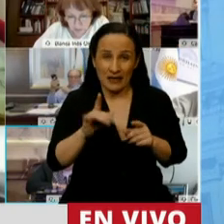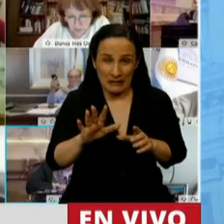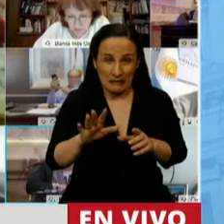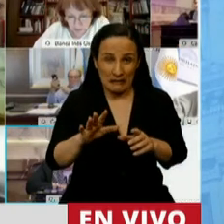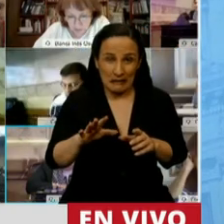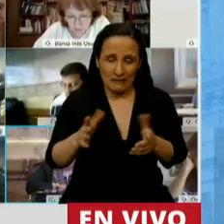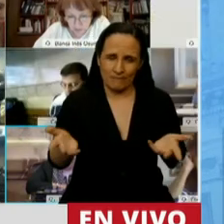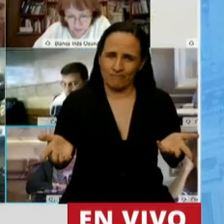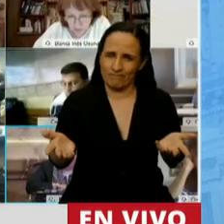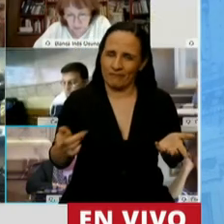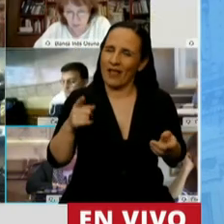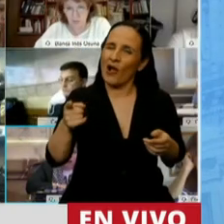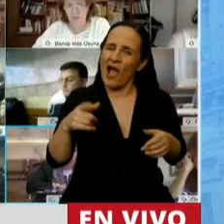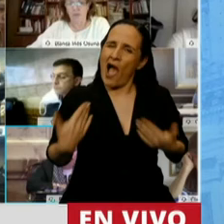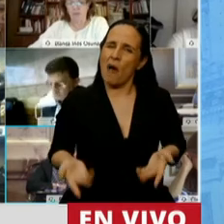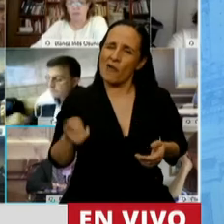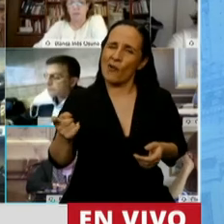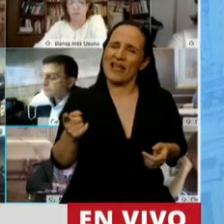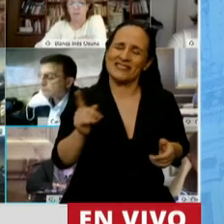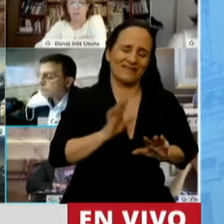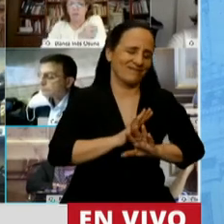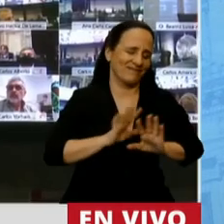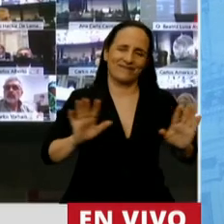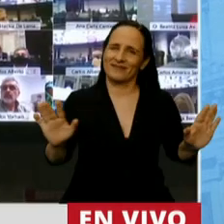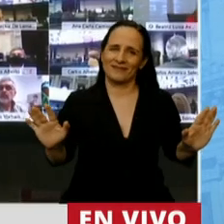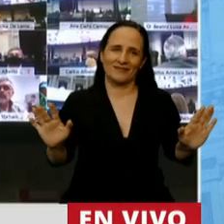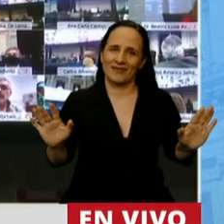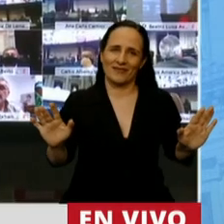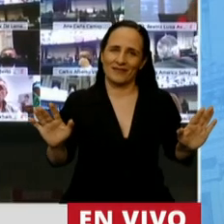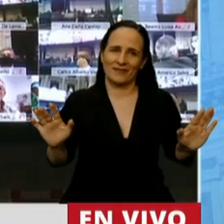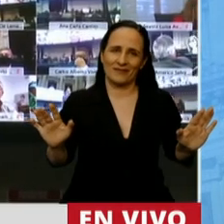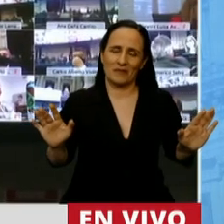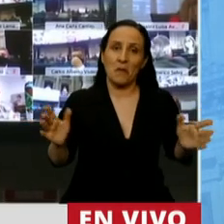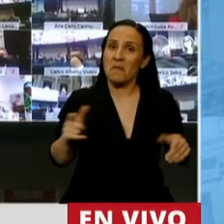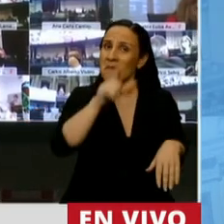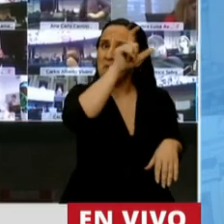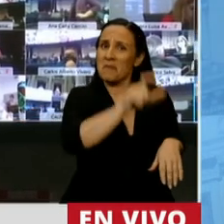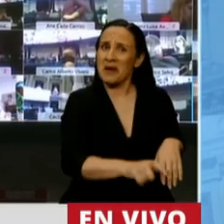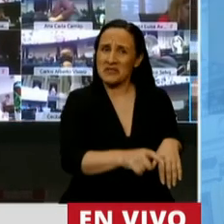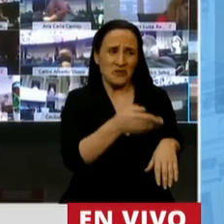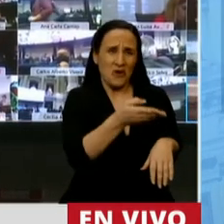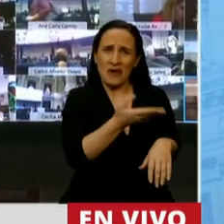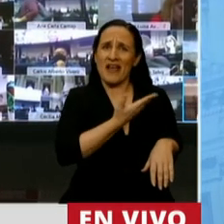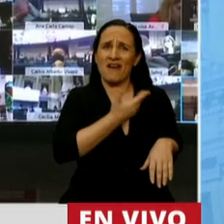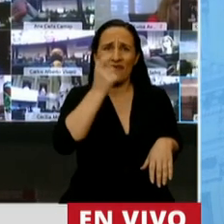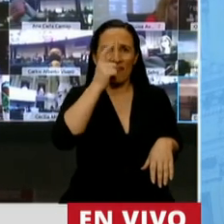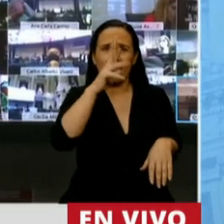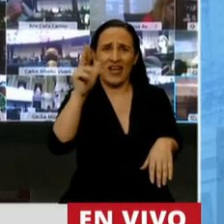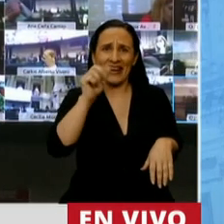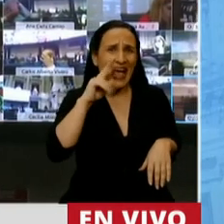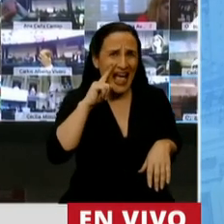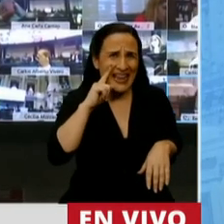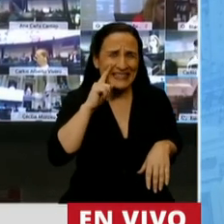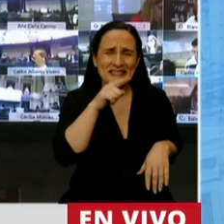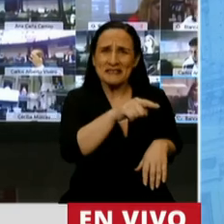a ese tren, porque entonces una persona como Patricia de Ferrari, que luego